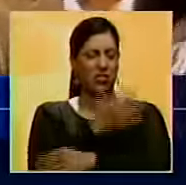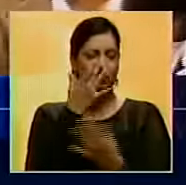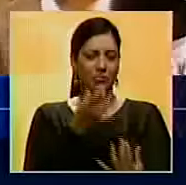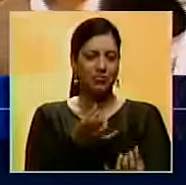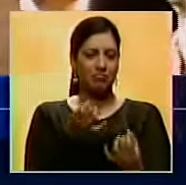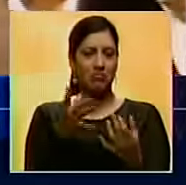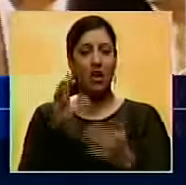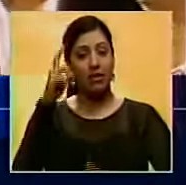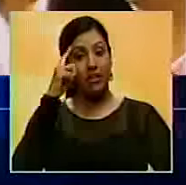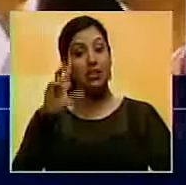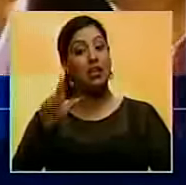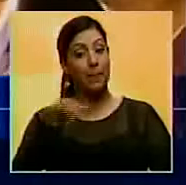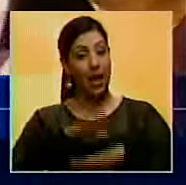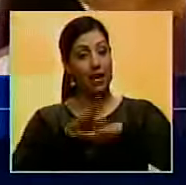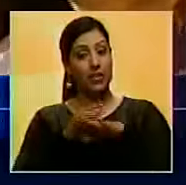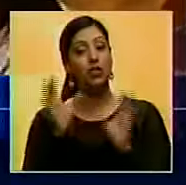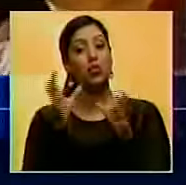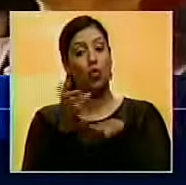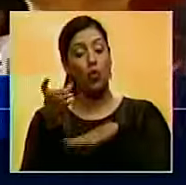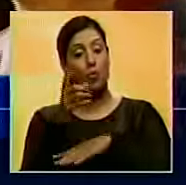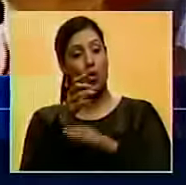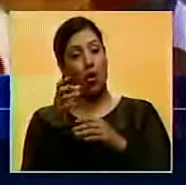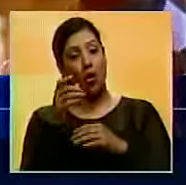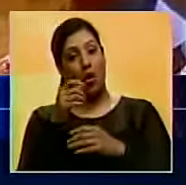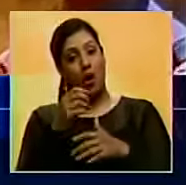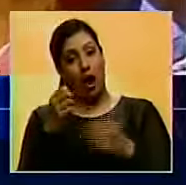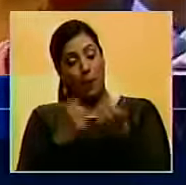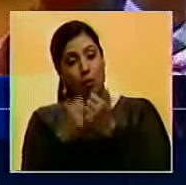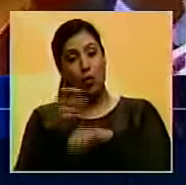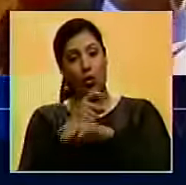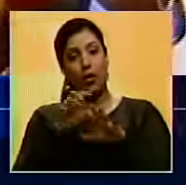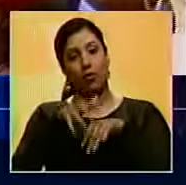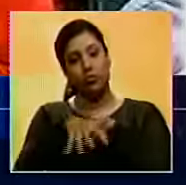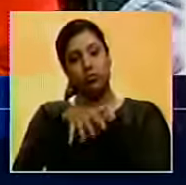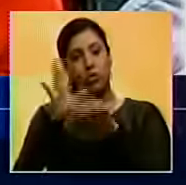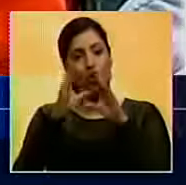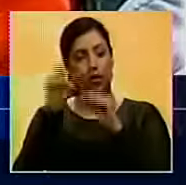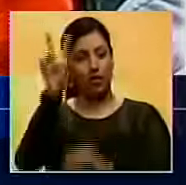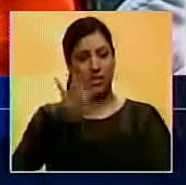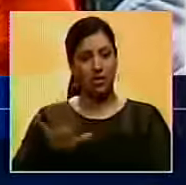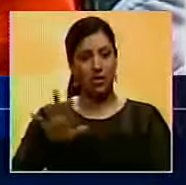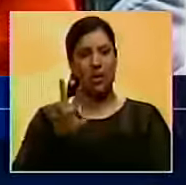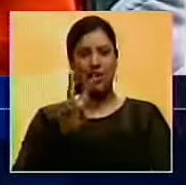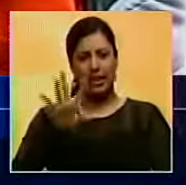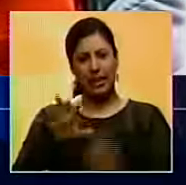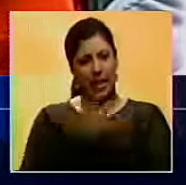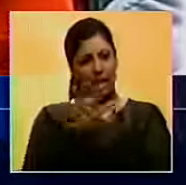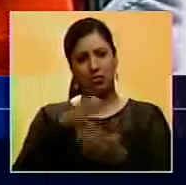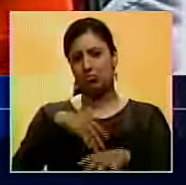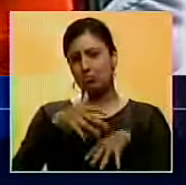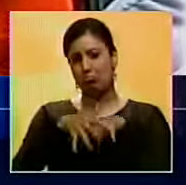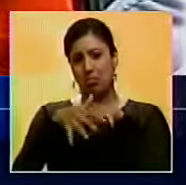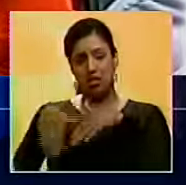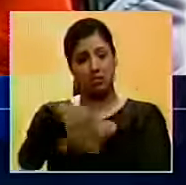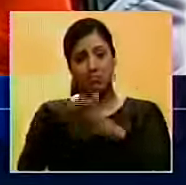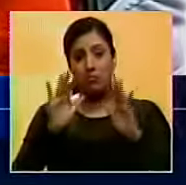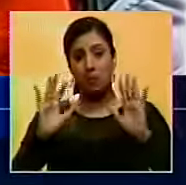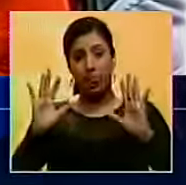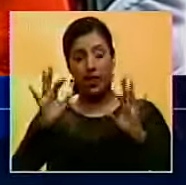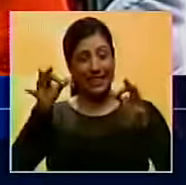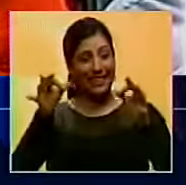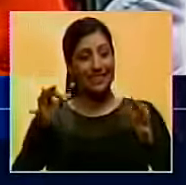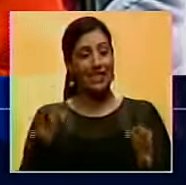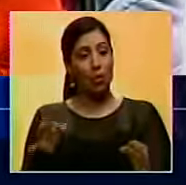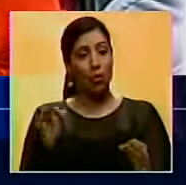para esa fecha y afirmó que el oficialismo se movilizará en todo el país. El 23 de enero estaremos nosotros en las calles, con